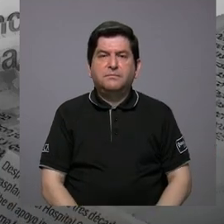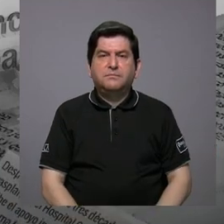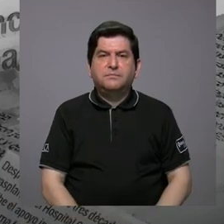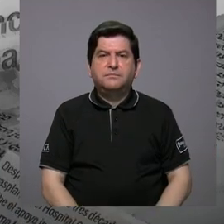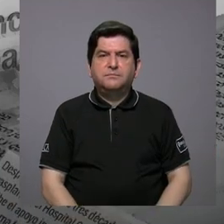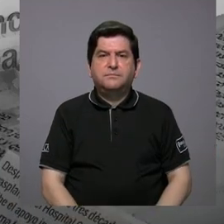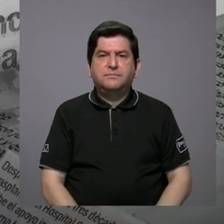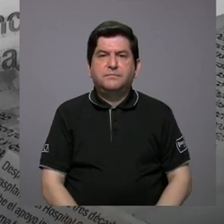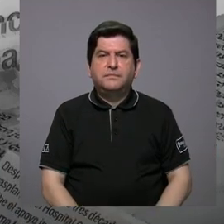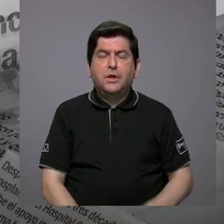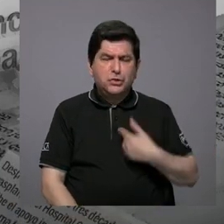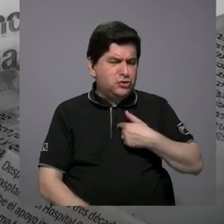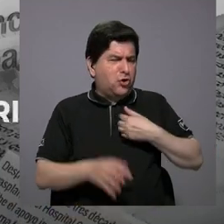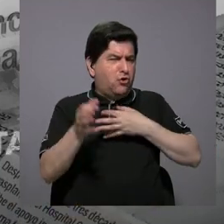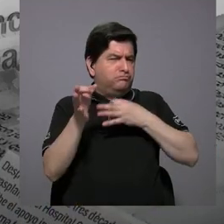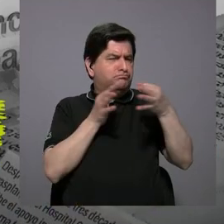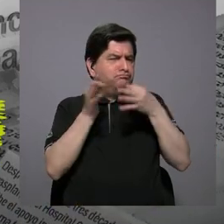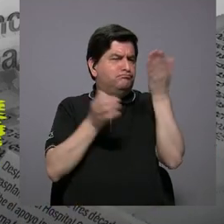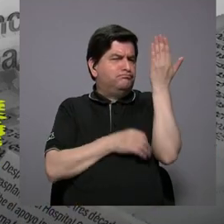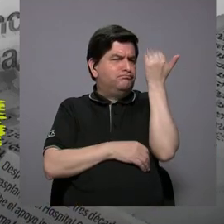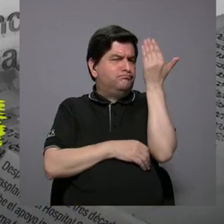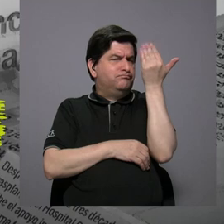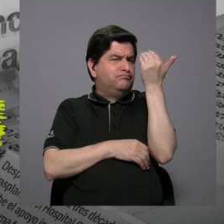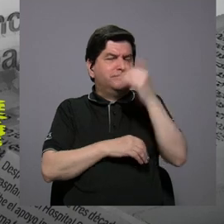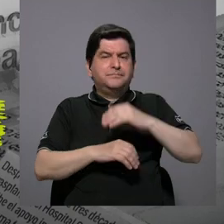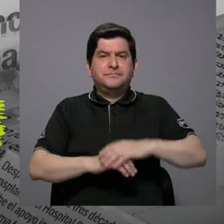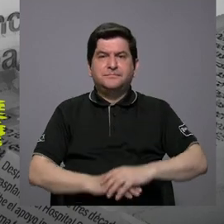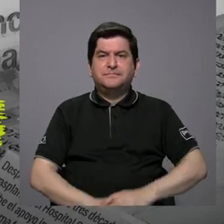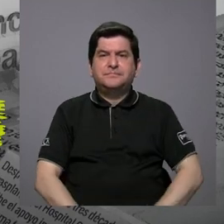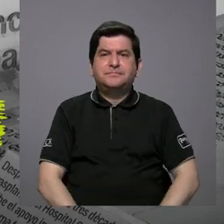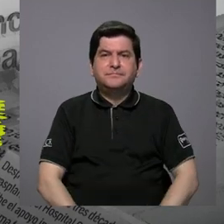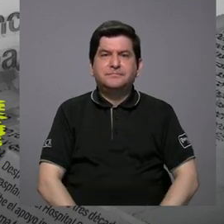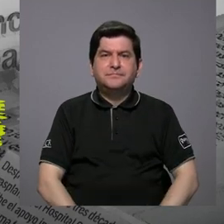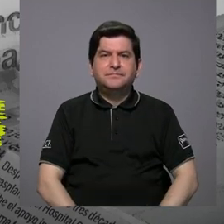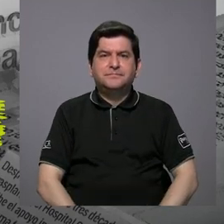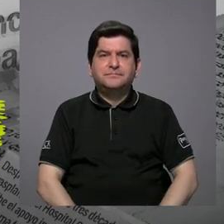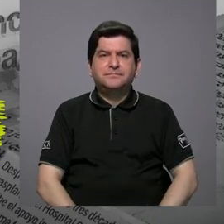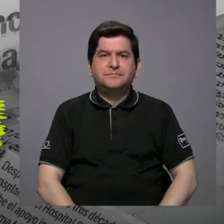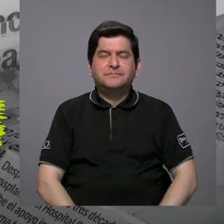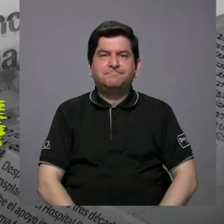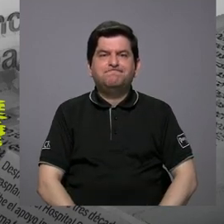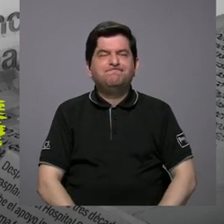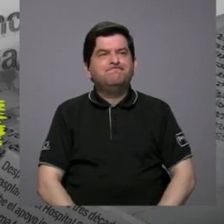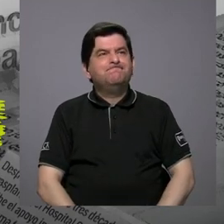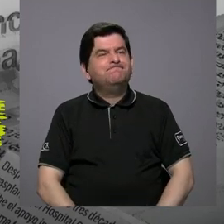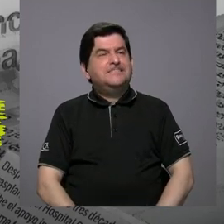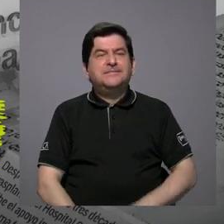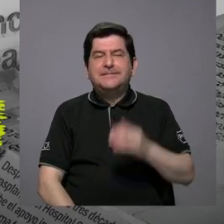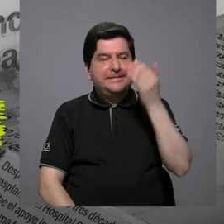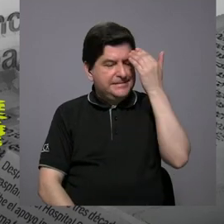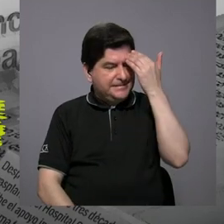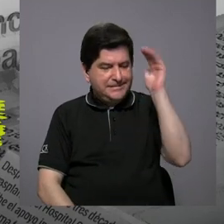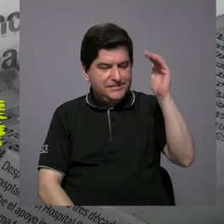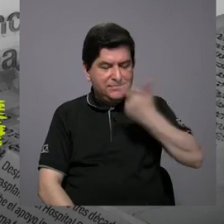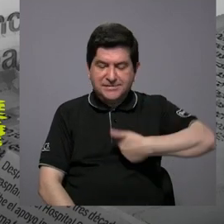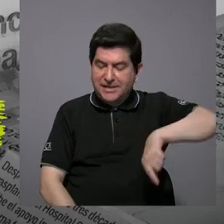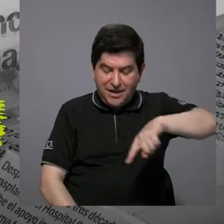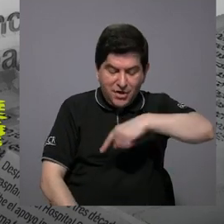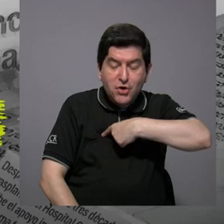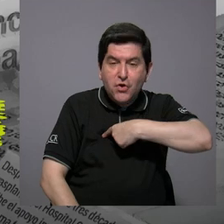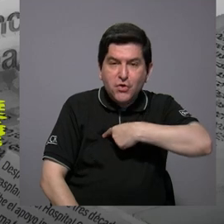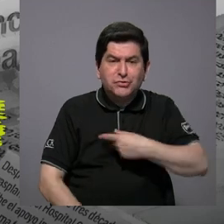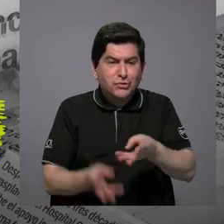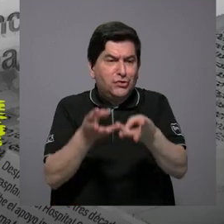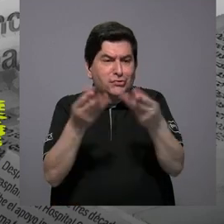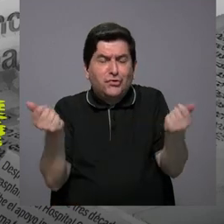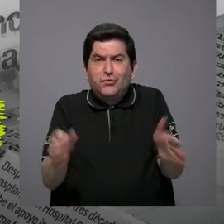digo todo eso para, no sé cómo es que nosotros vamos